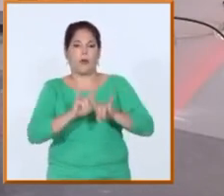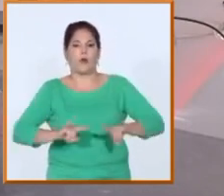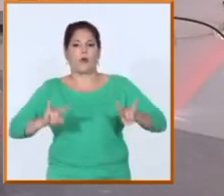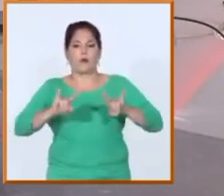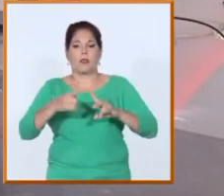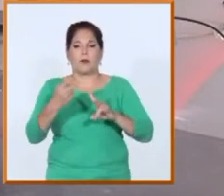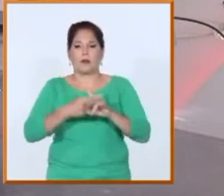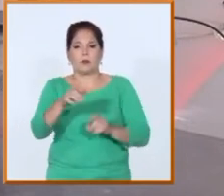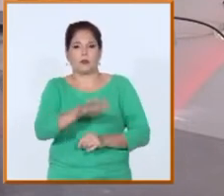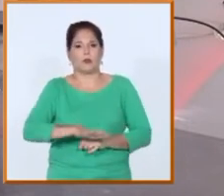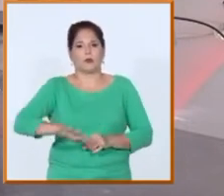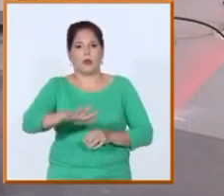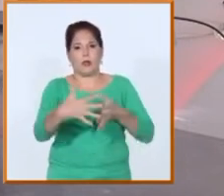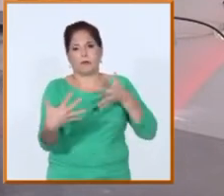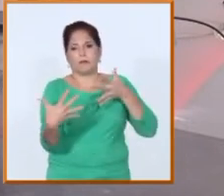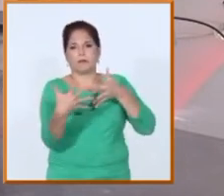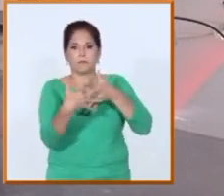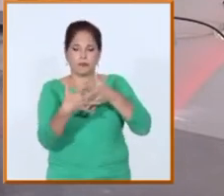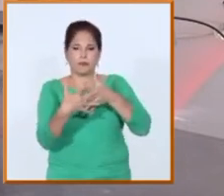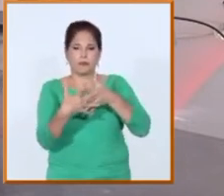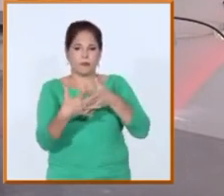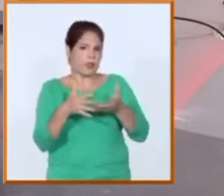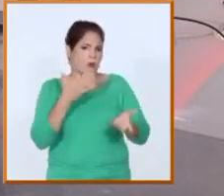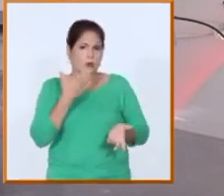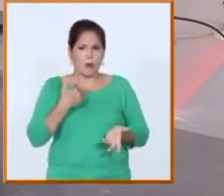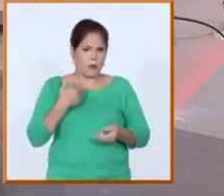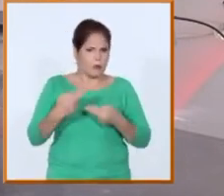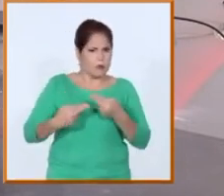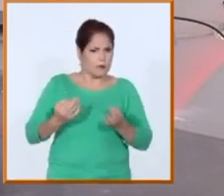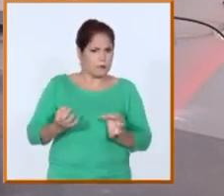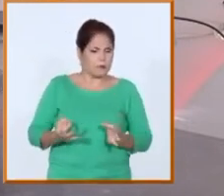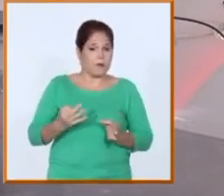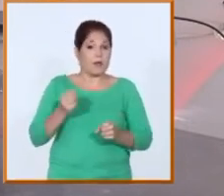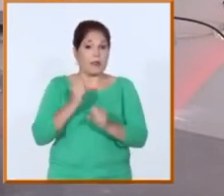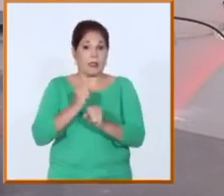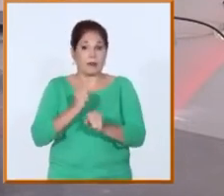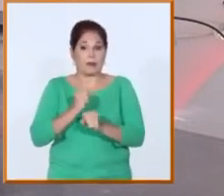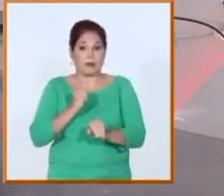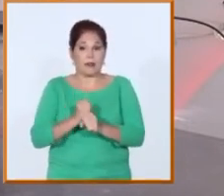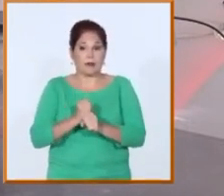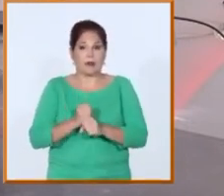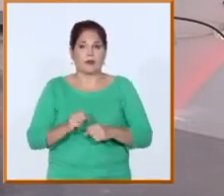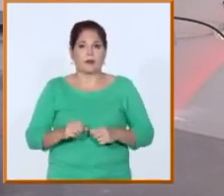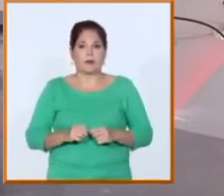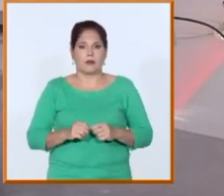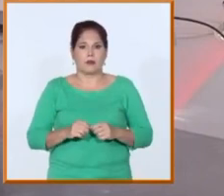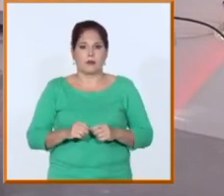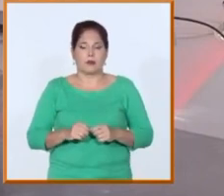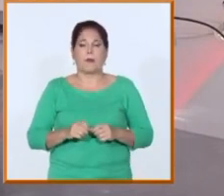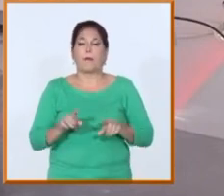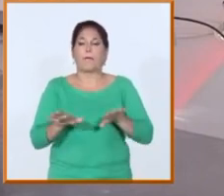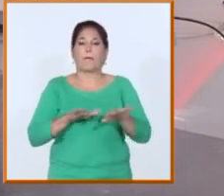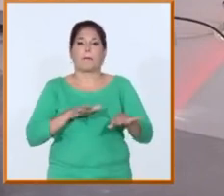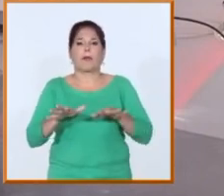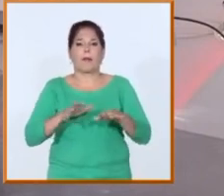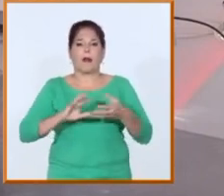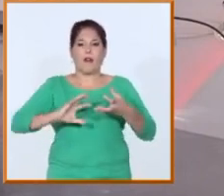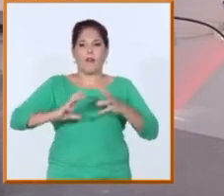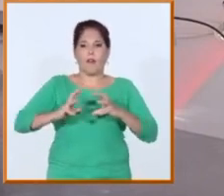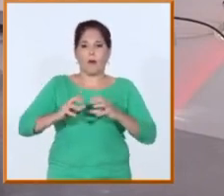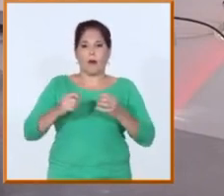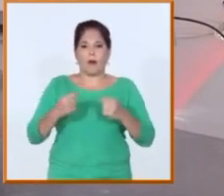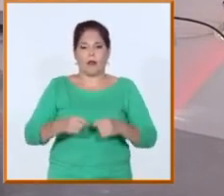sociedad cubana hacia donde se trabaja para también ir preparando el camino hacia